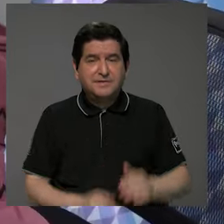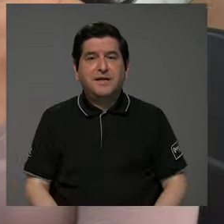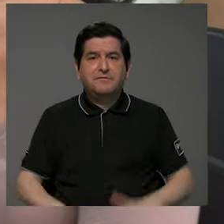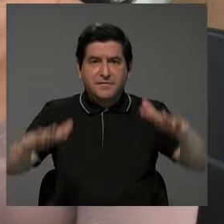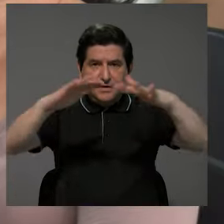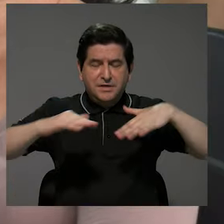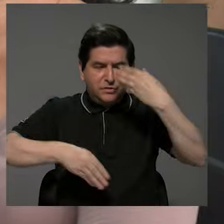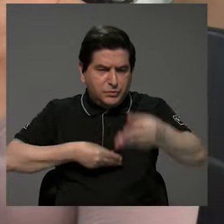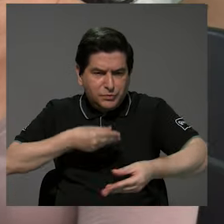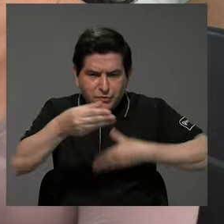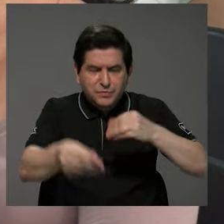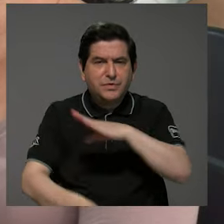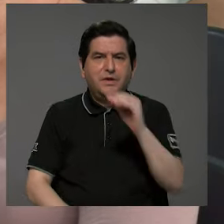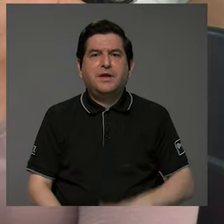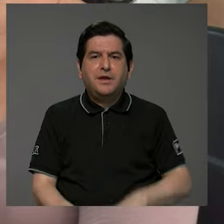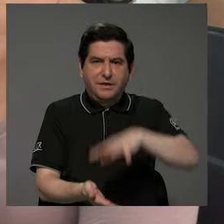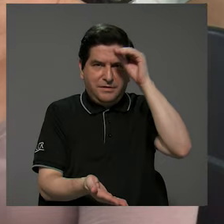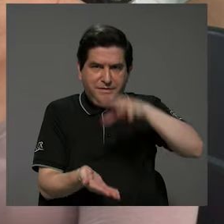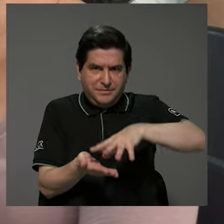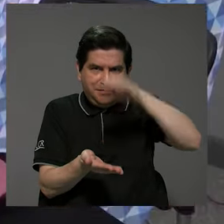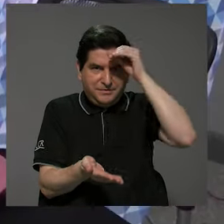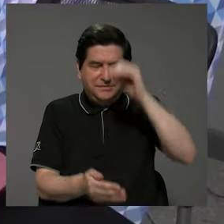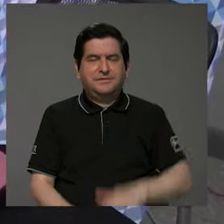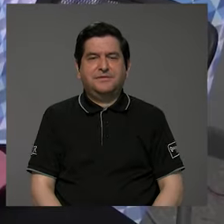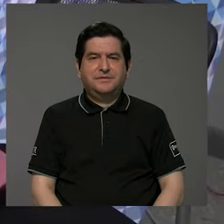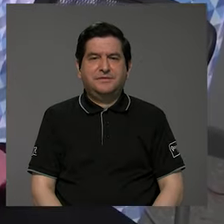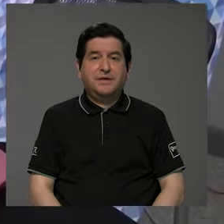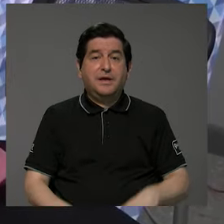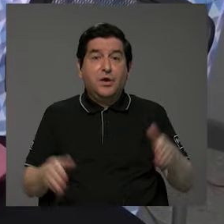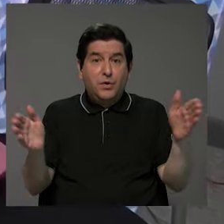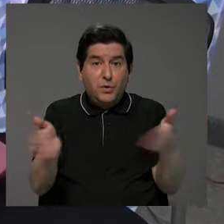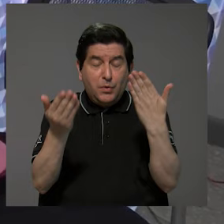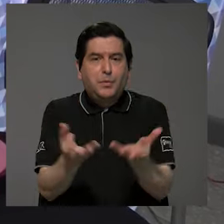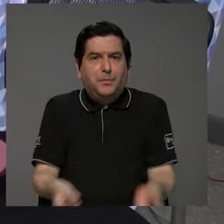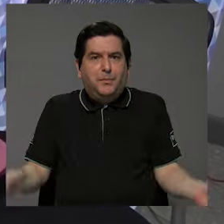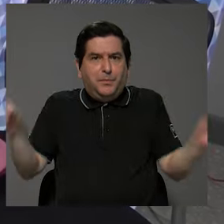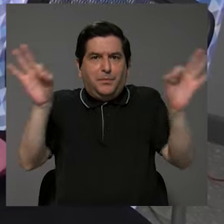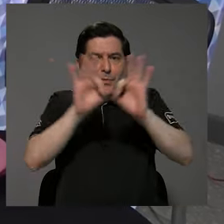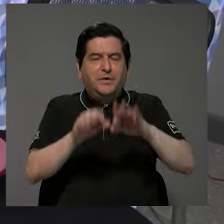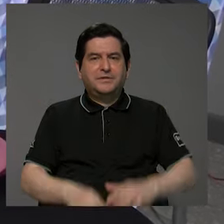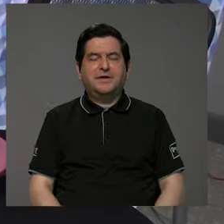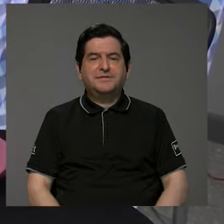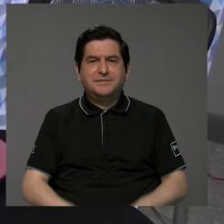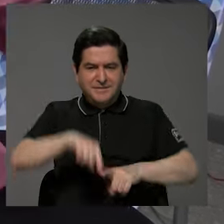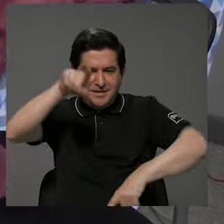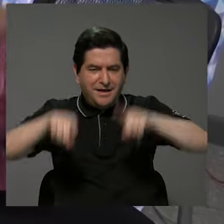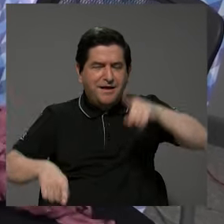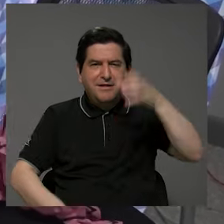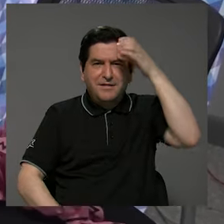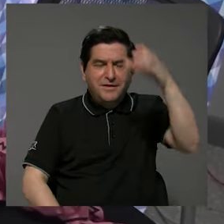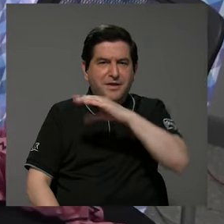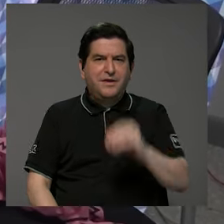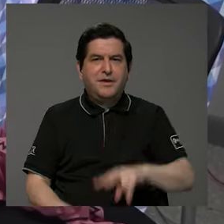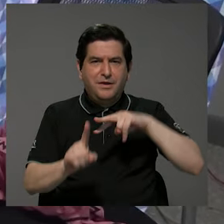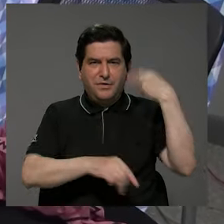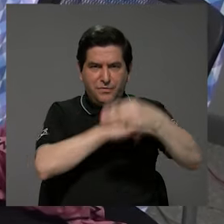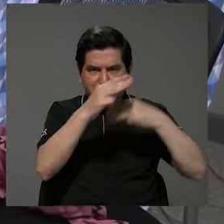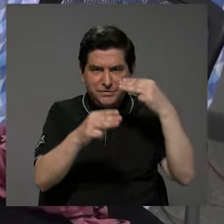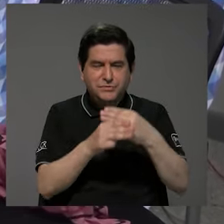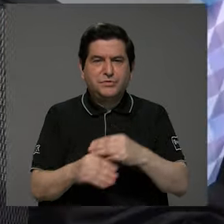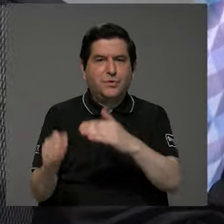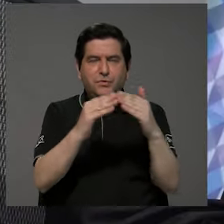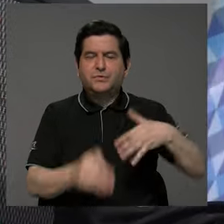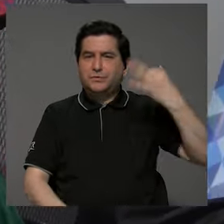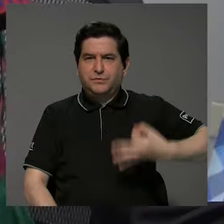espacios de intercambio y de aprendizaje, en los cuales se promueve la importancia de la diversidad cultural y de la cosmovisión de los pueblos